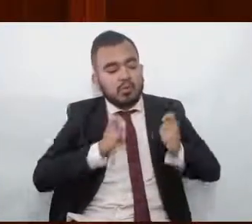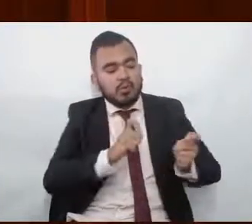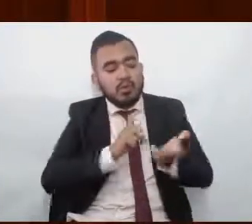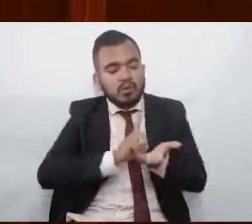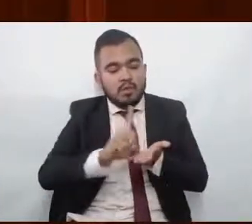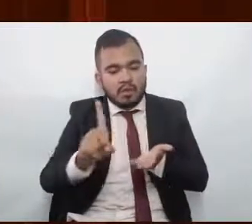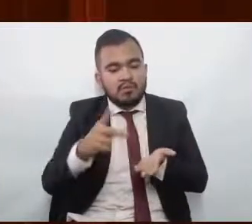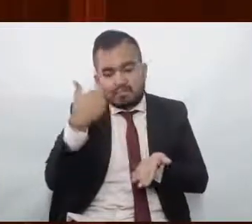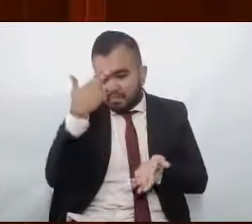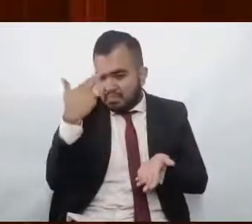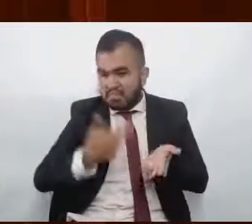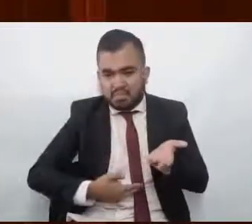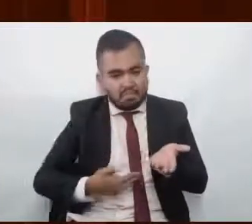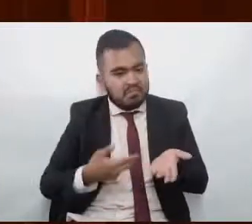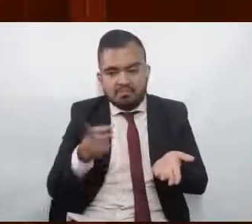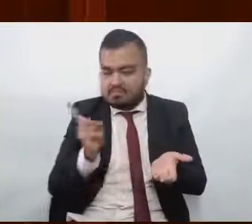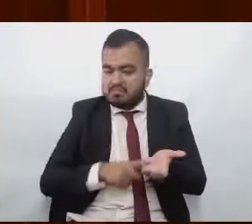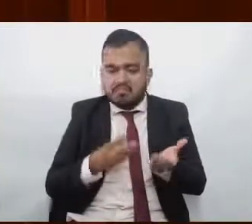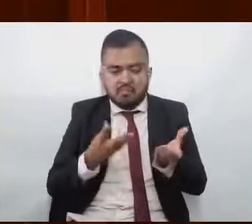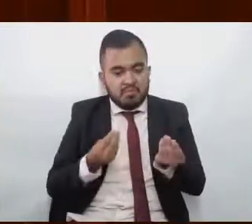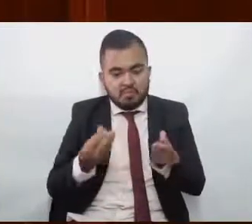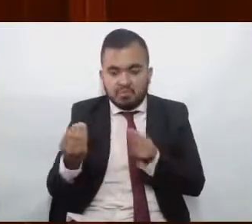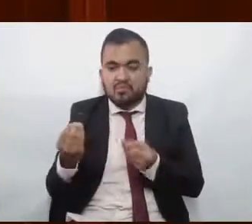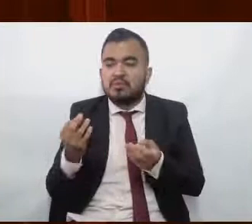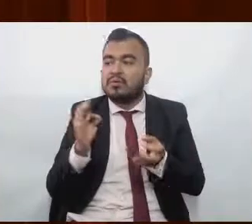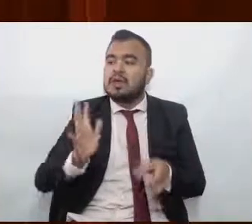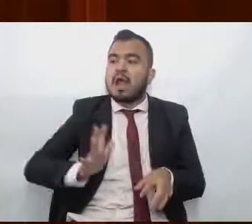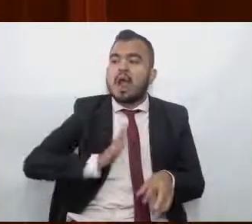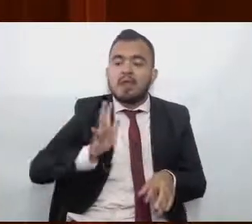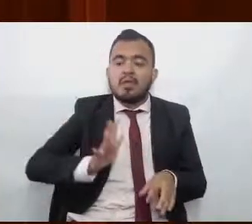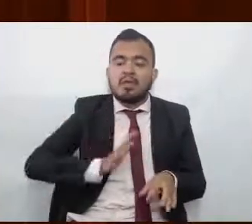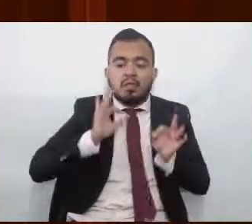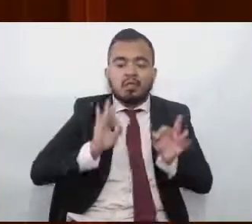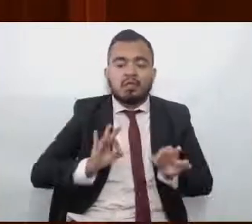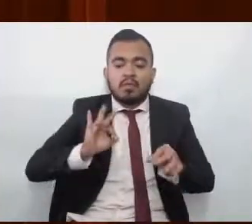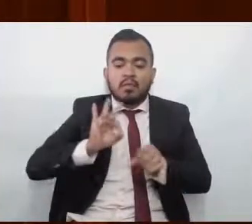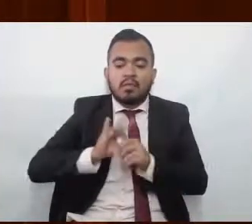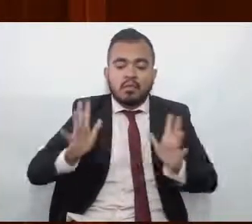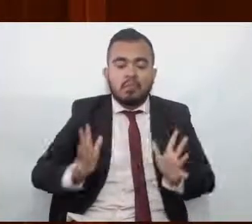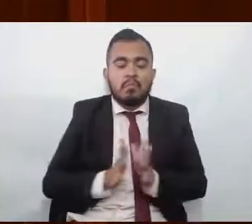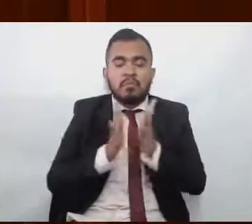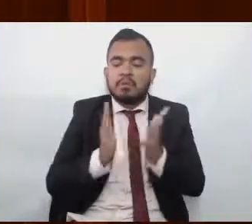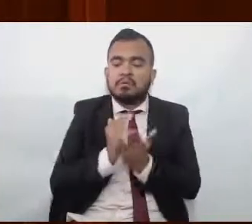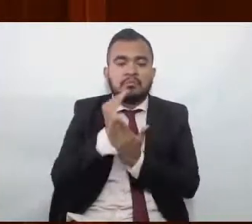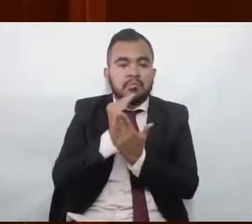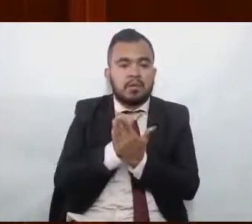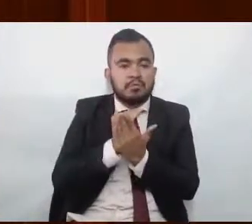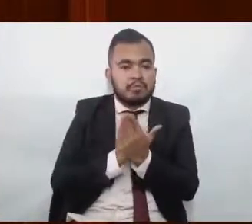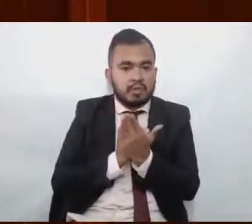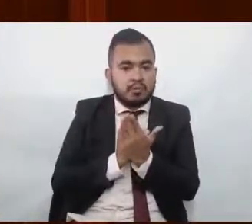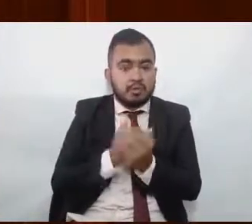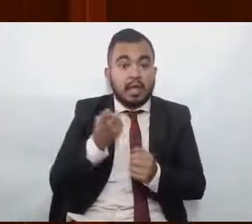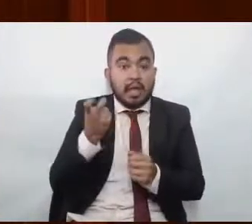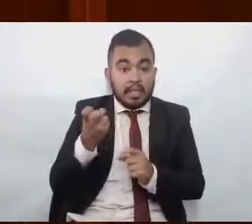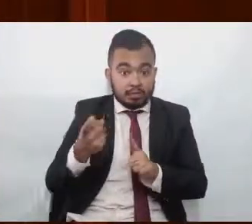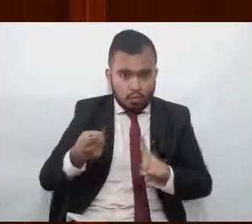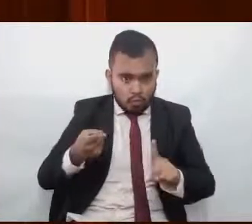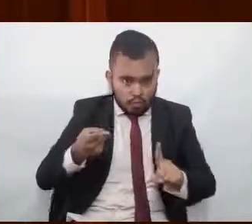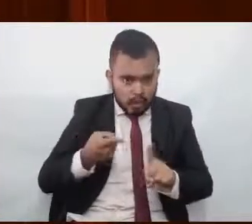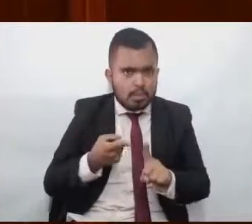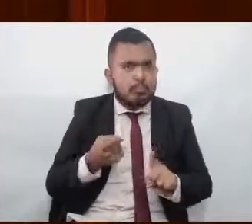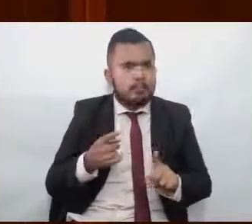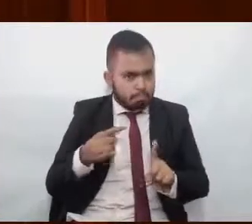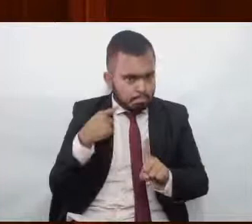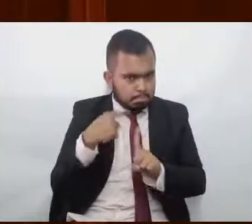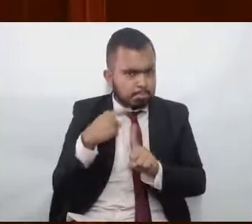y disminuye la calidad de nuestra democracia. Este objetivo es noble, es noble porque